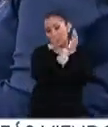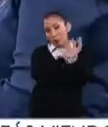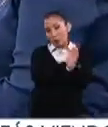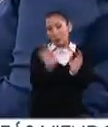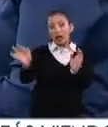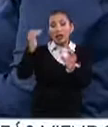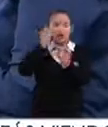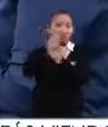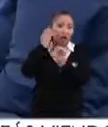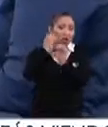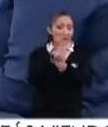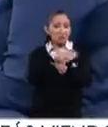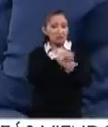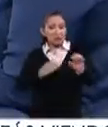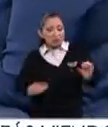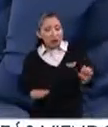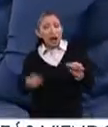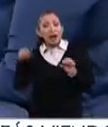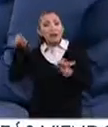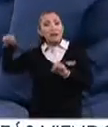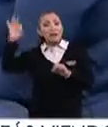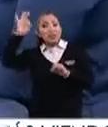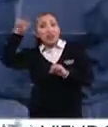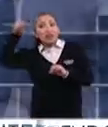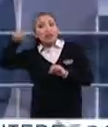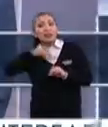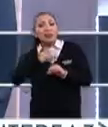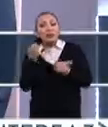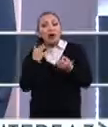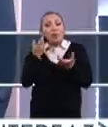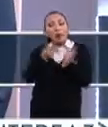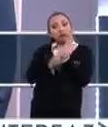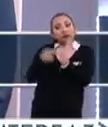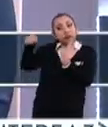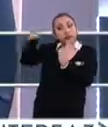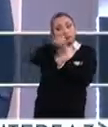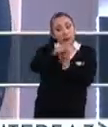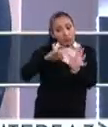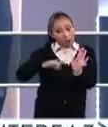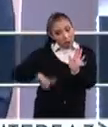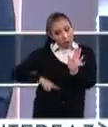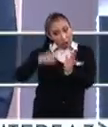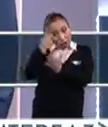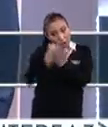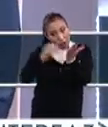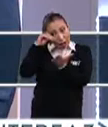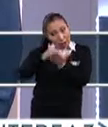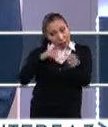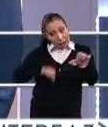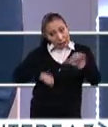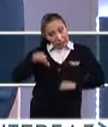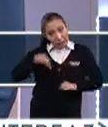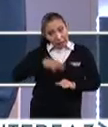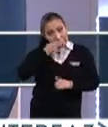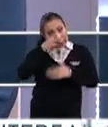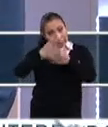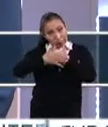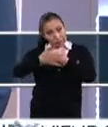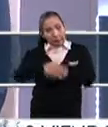estatal y federal, porque el tema de adaptación tiene que ser incluido dentro de las políticas públicas de cada uno de estos niveles de gobierno.